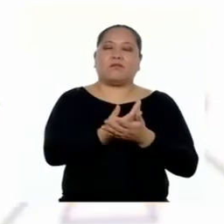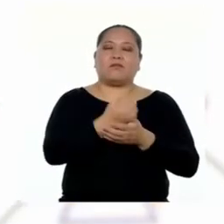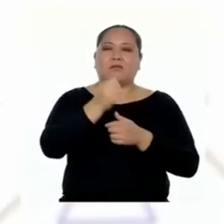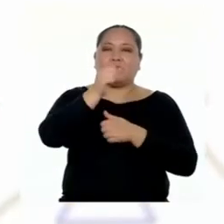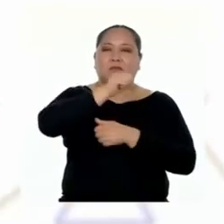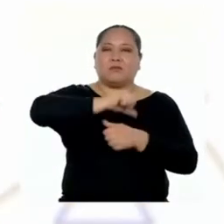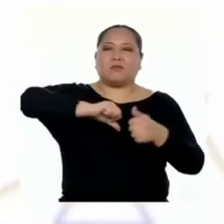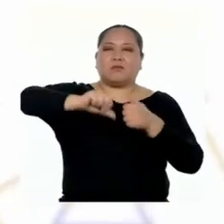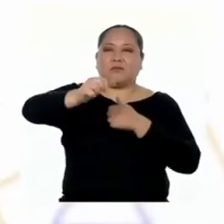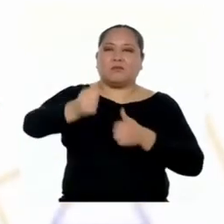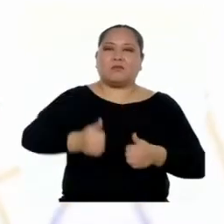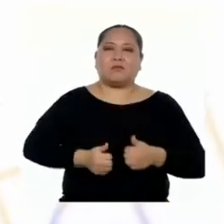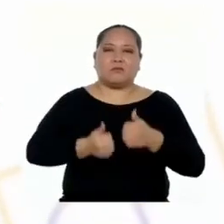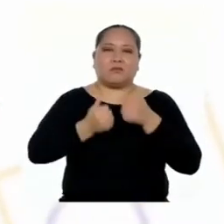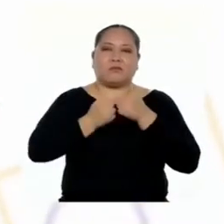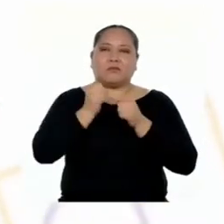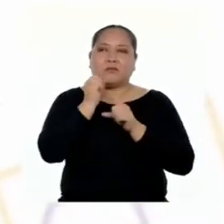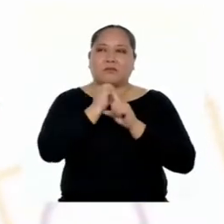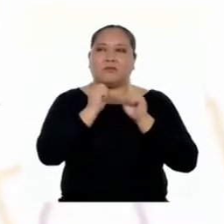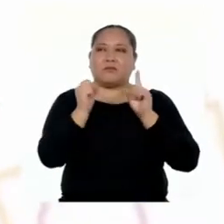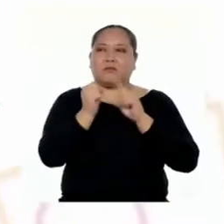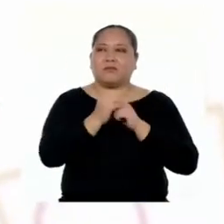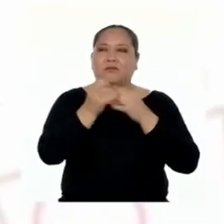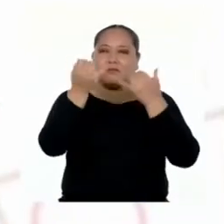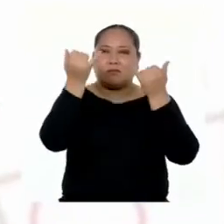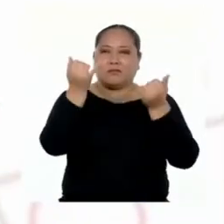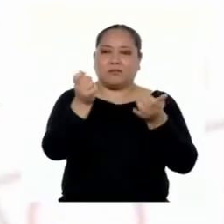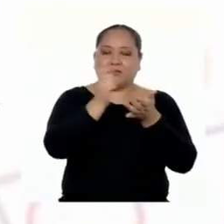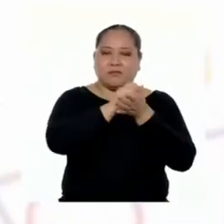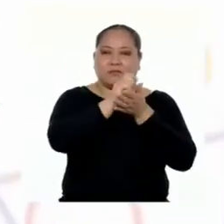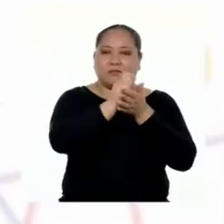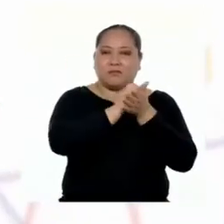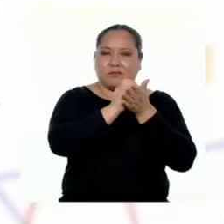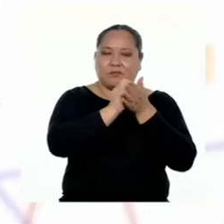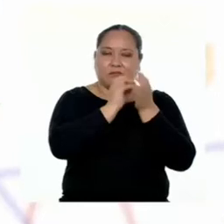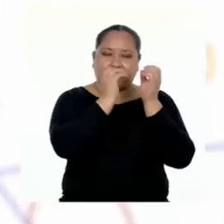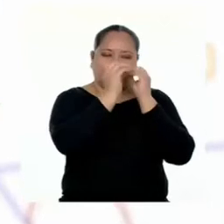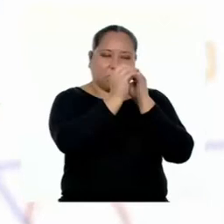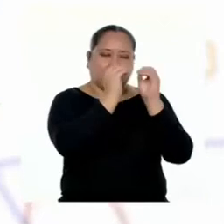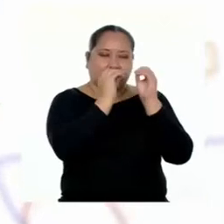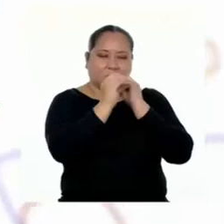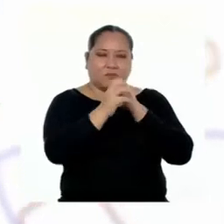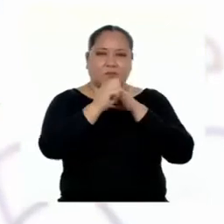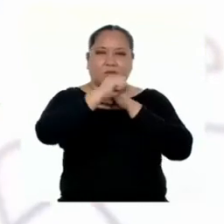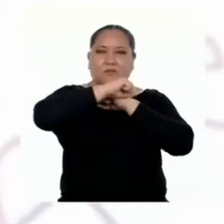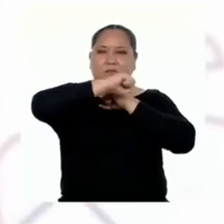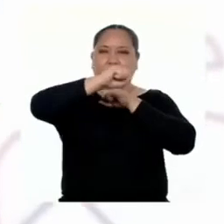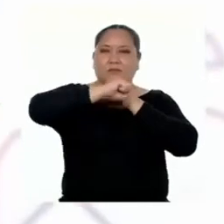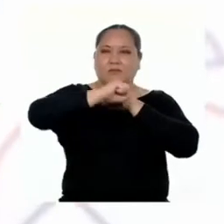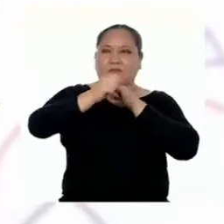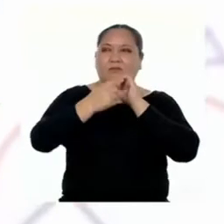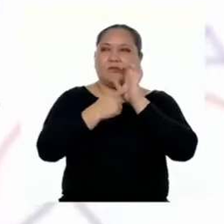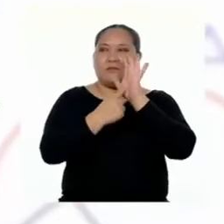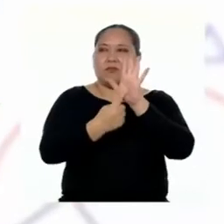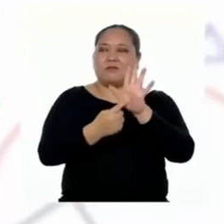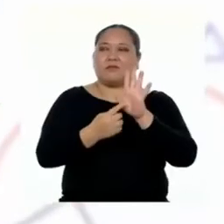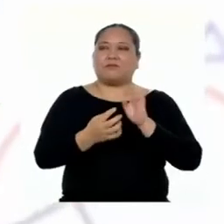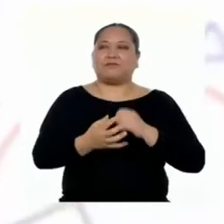social. Hoy, escribiremos la versión final y la publicaremos.